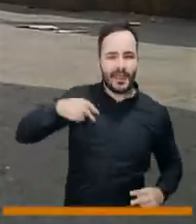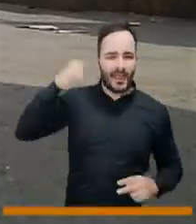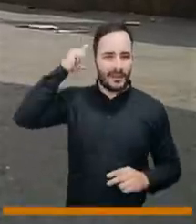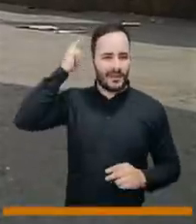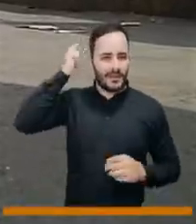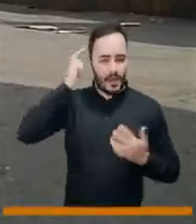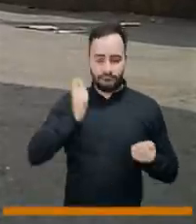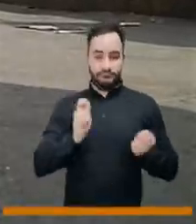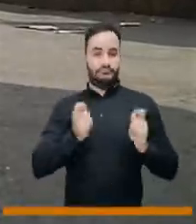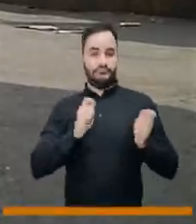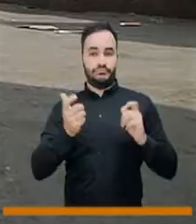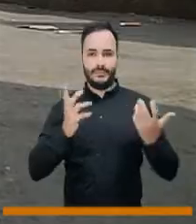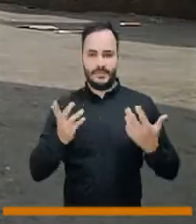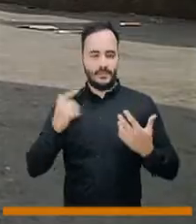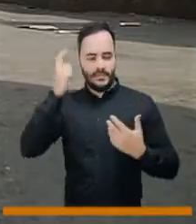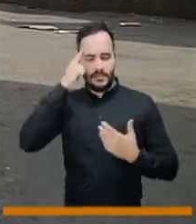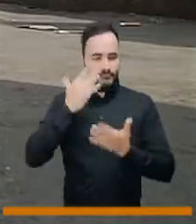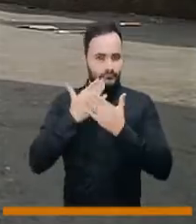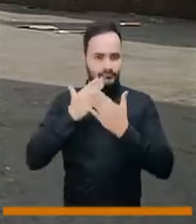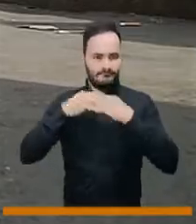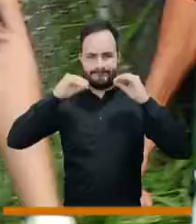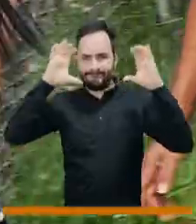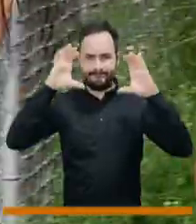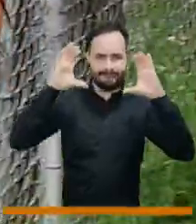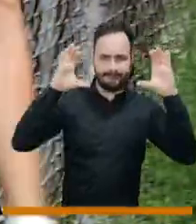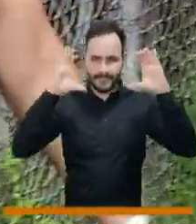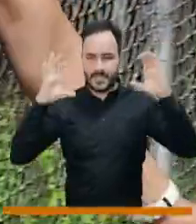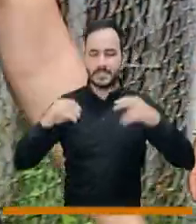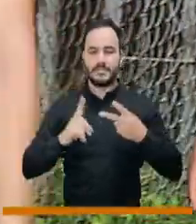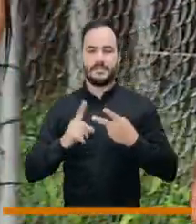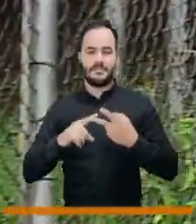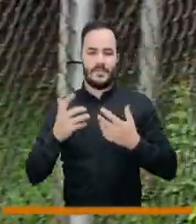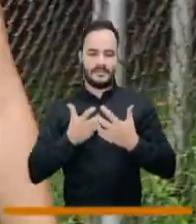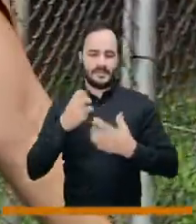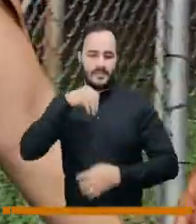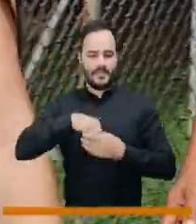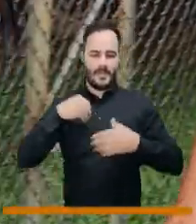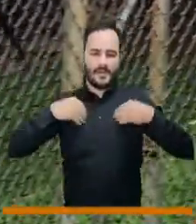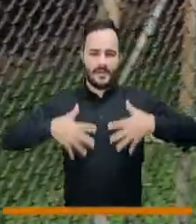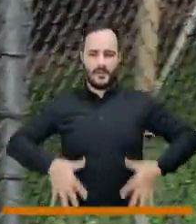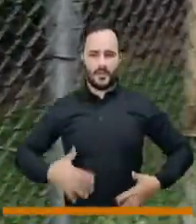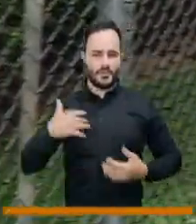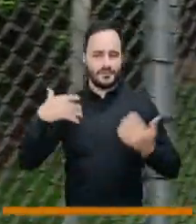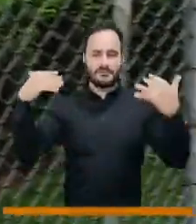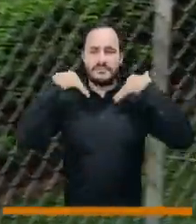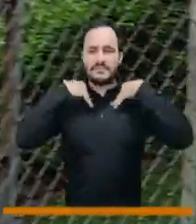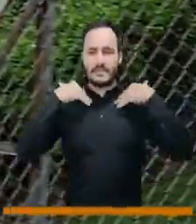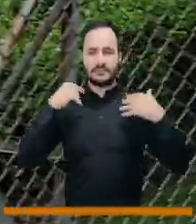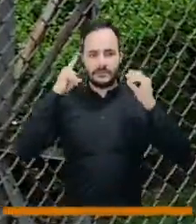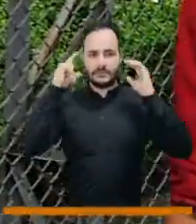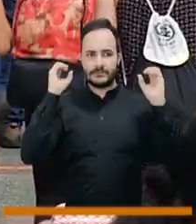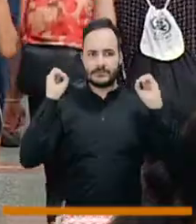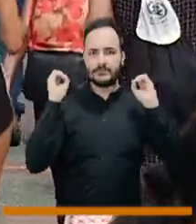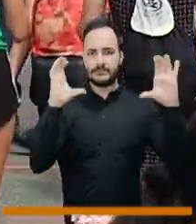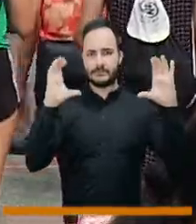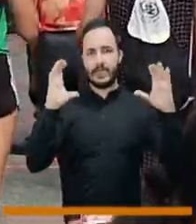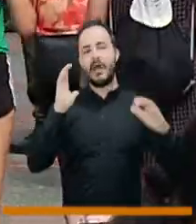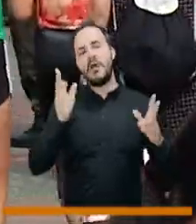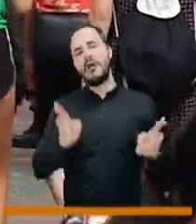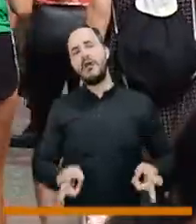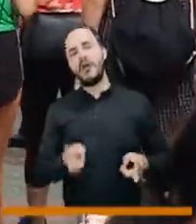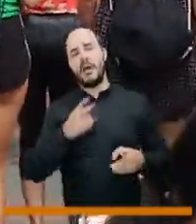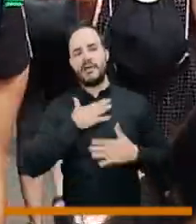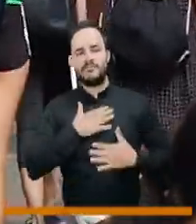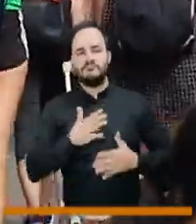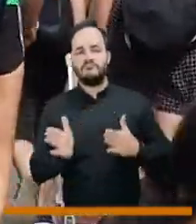hace que nuestro cerebro funcione diferente, los sistemas de alarma están prendidos, hay un sistema de estrés totalmente activado la mayor parte